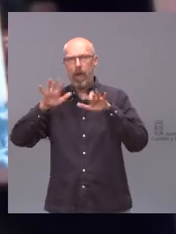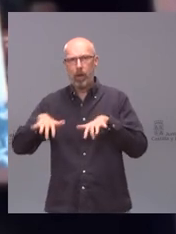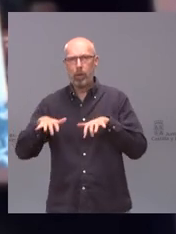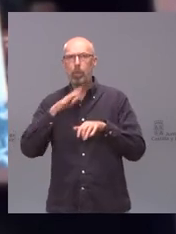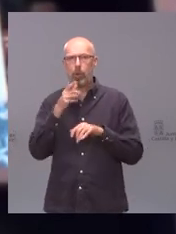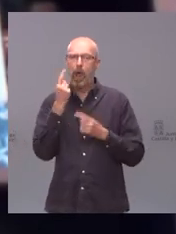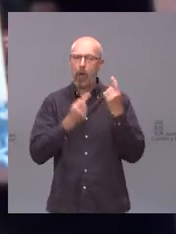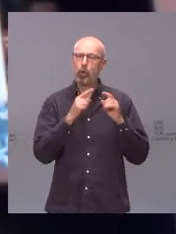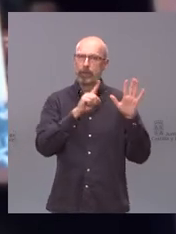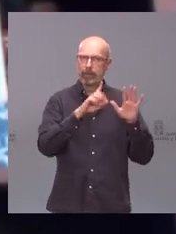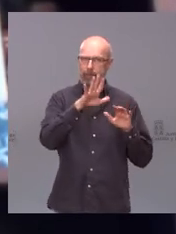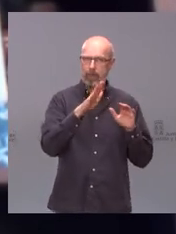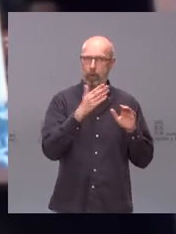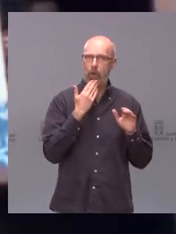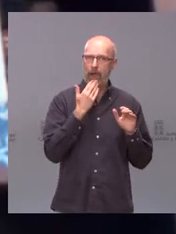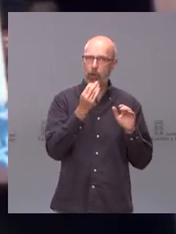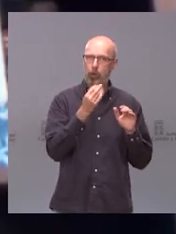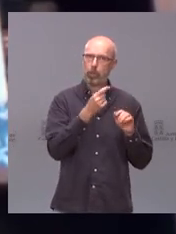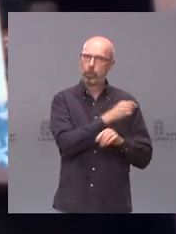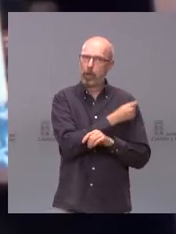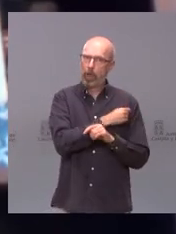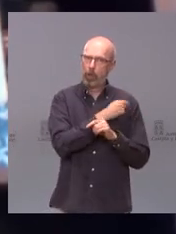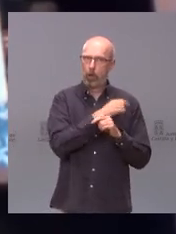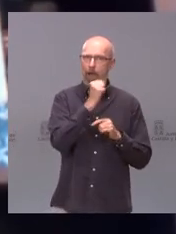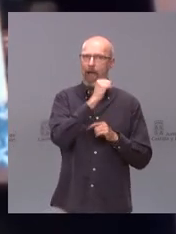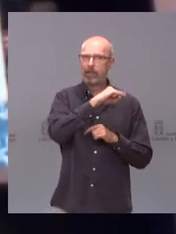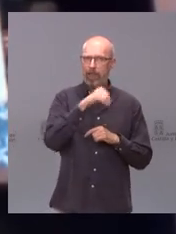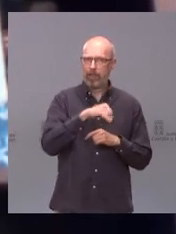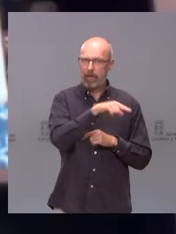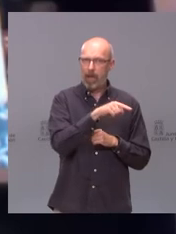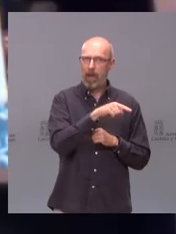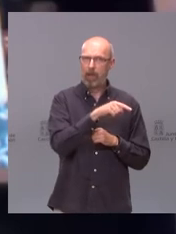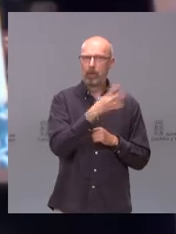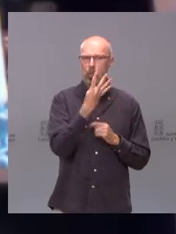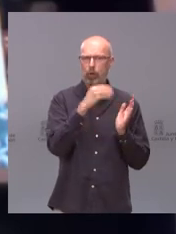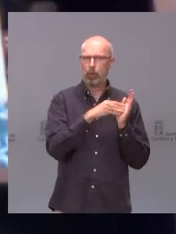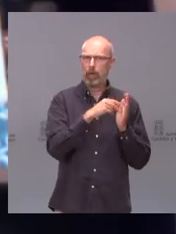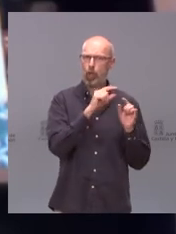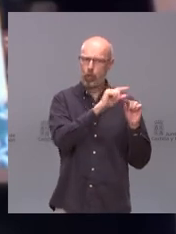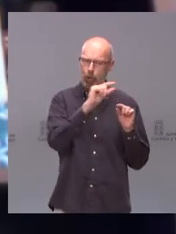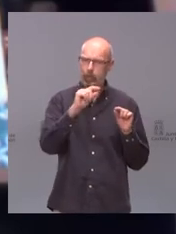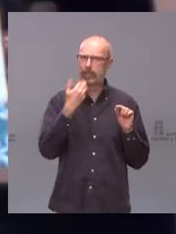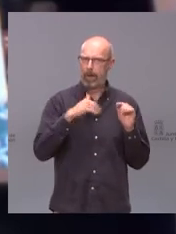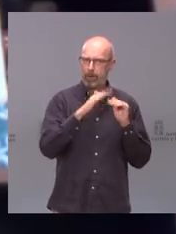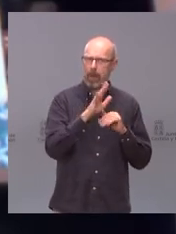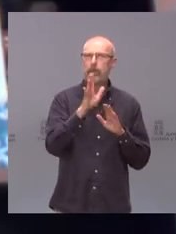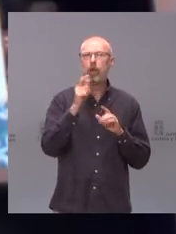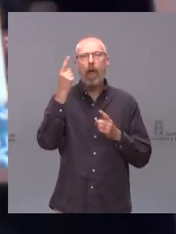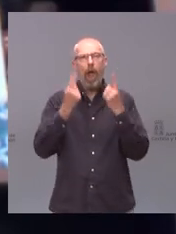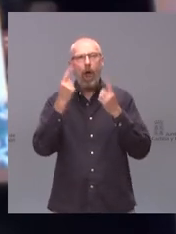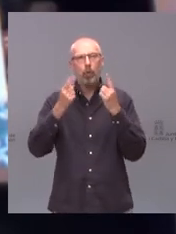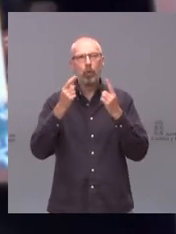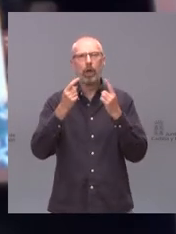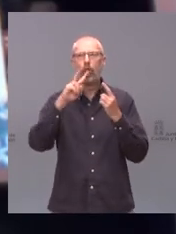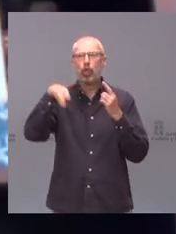de 65 años este fin de semana con más de 4.000 dosis se han puesto pero había poblaciones a más de dos horas de distancia de ida y otros